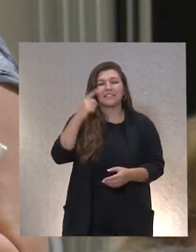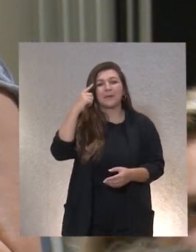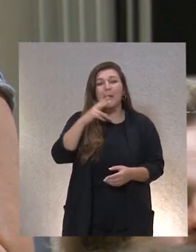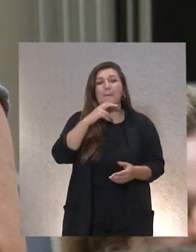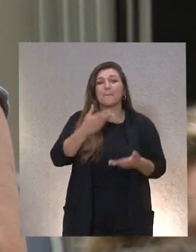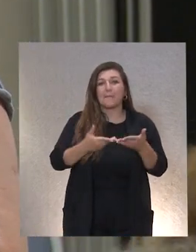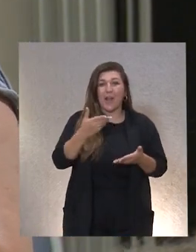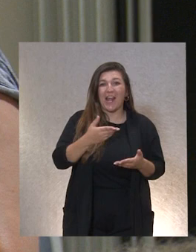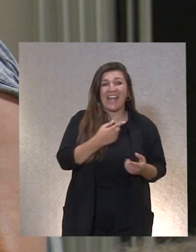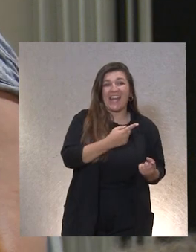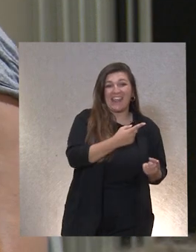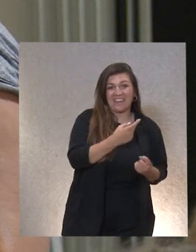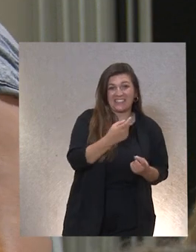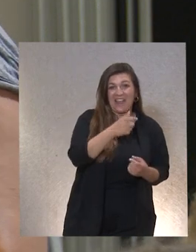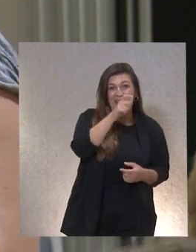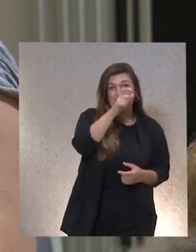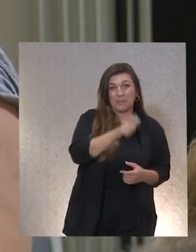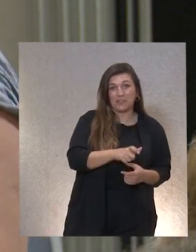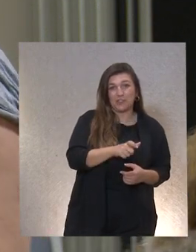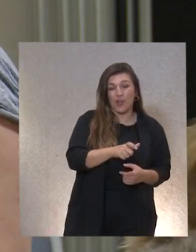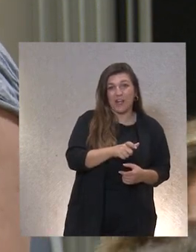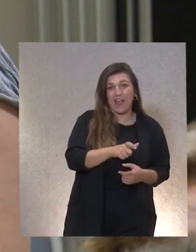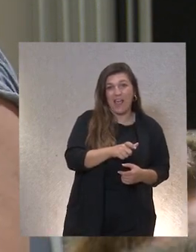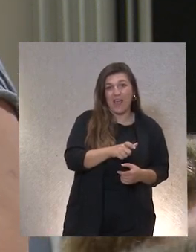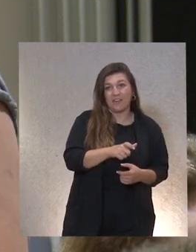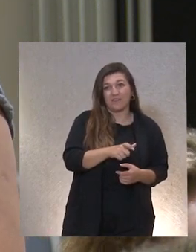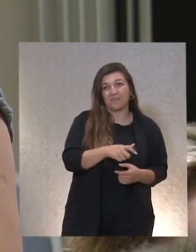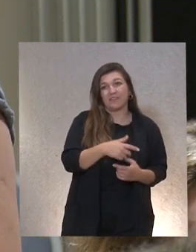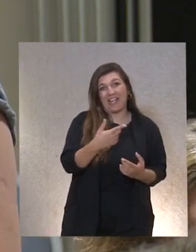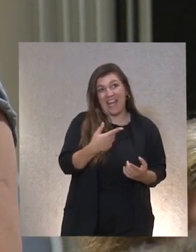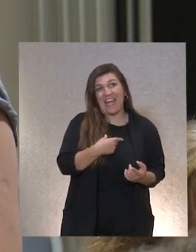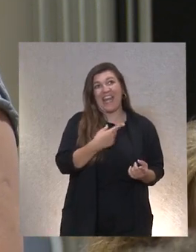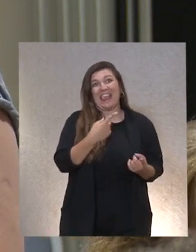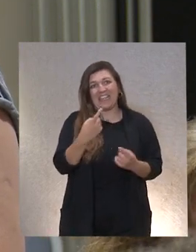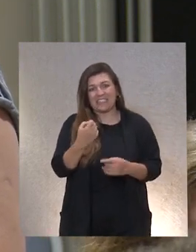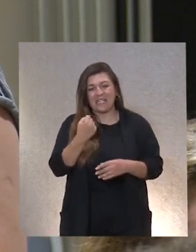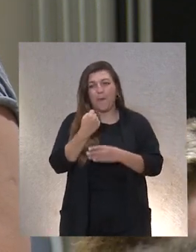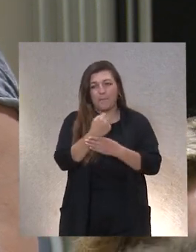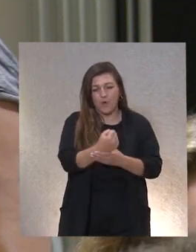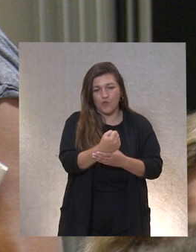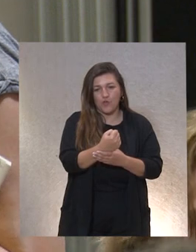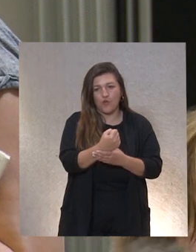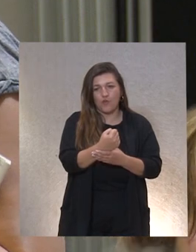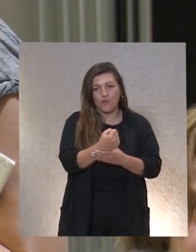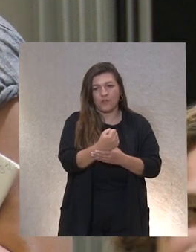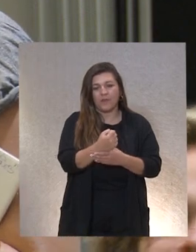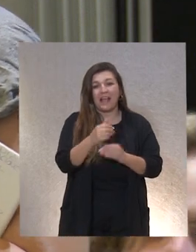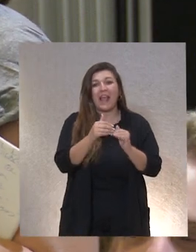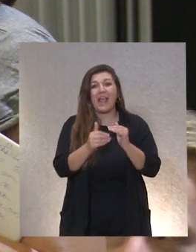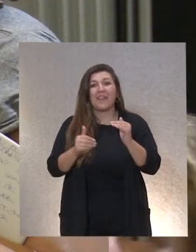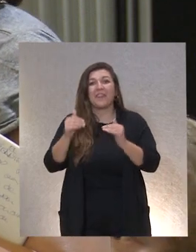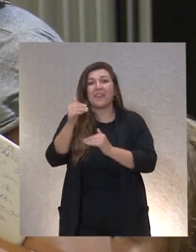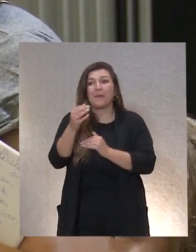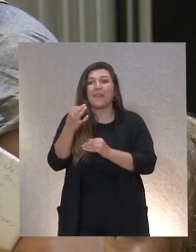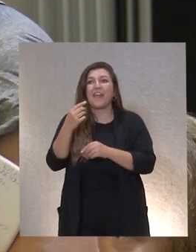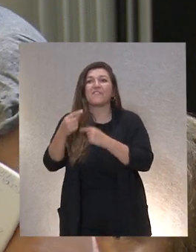la necesidad de la persona que tiene valga la redundancia esa necesidad de apoyo por encima de lo que